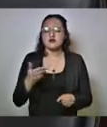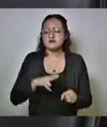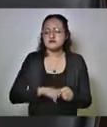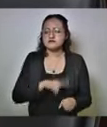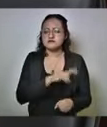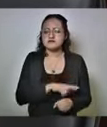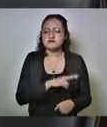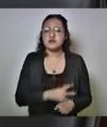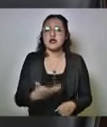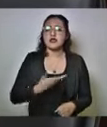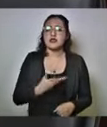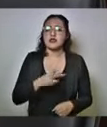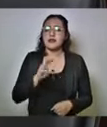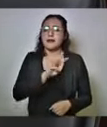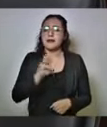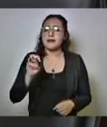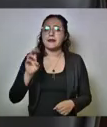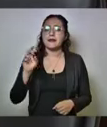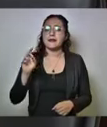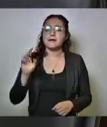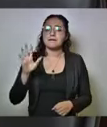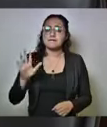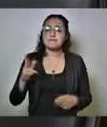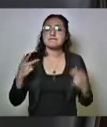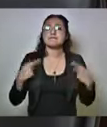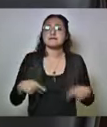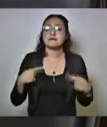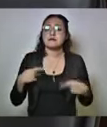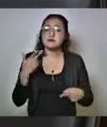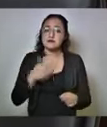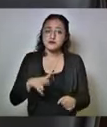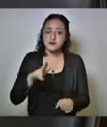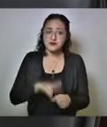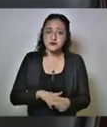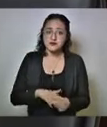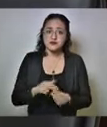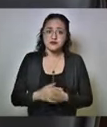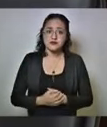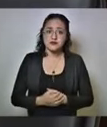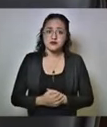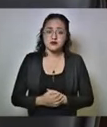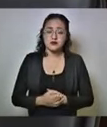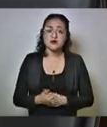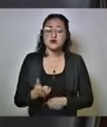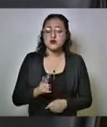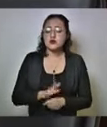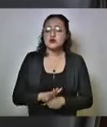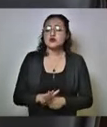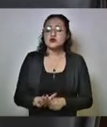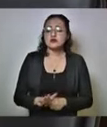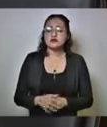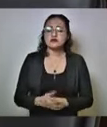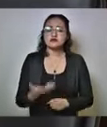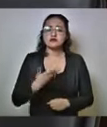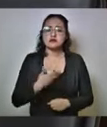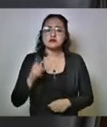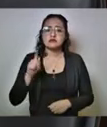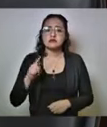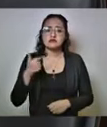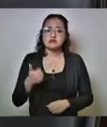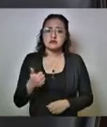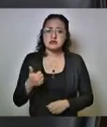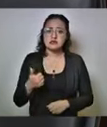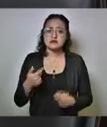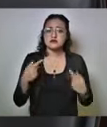este momento 335 pacientes hospitalizados, de los cuales tenemos 76 de